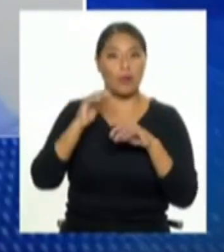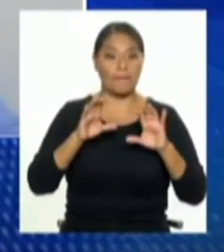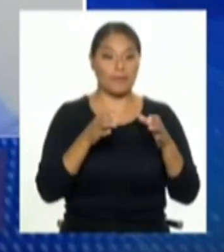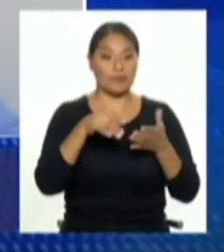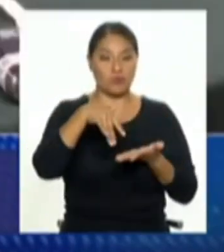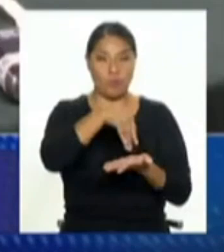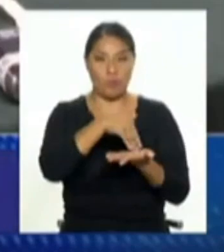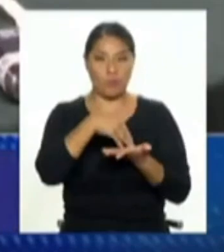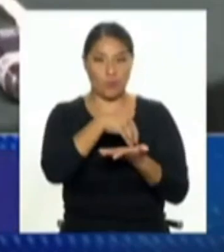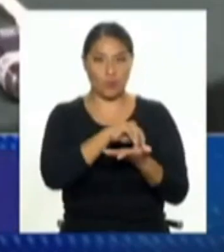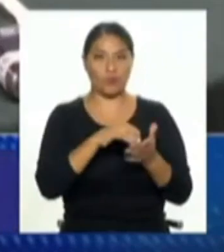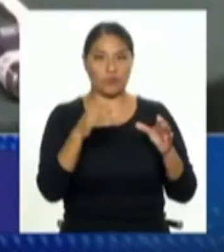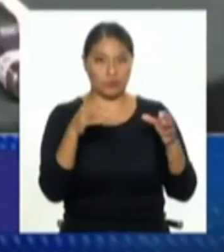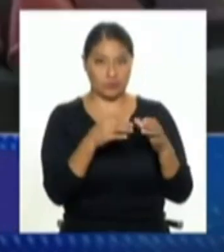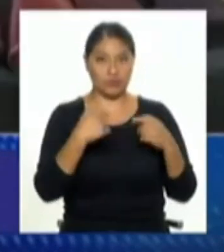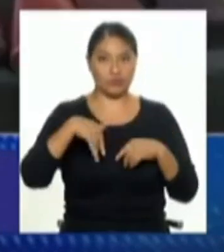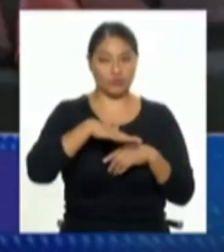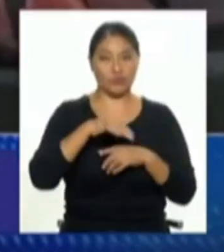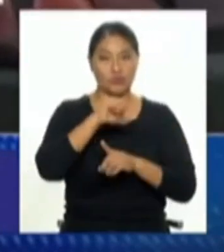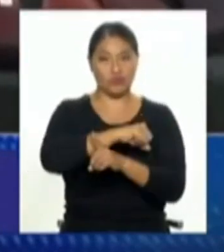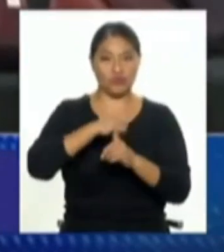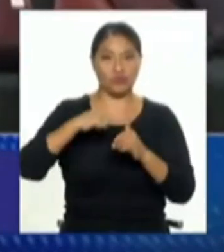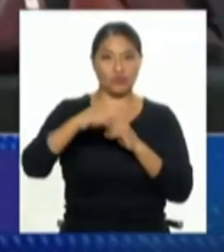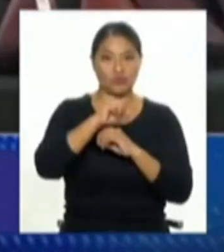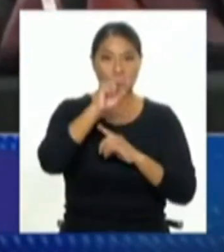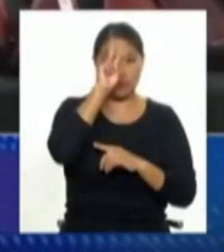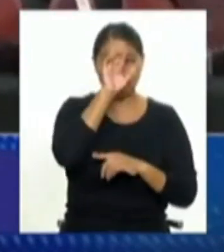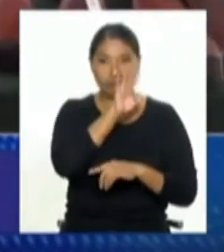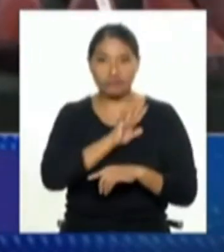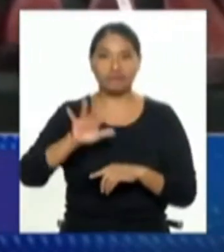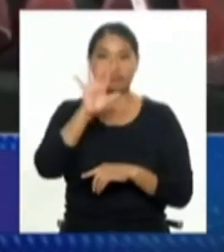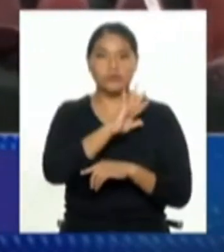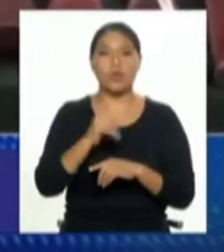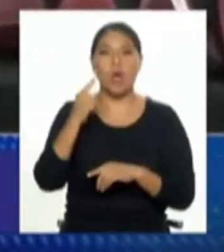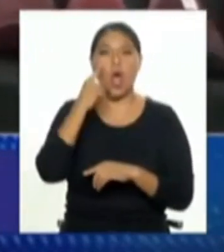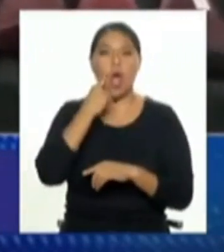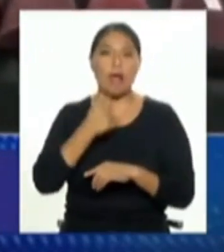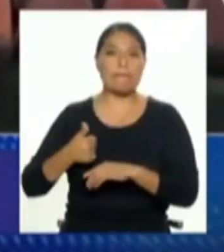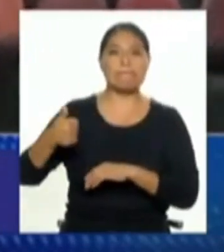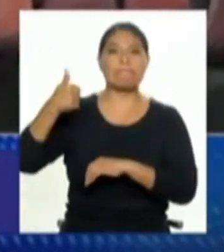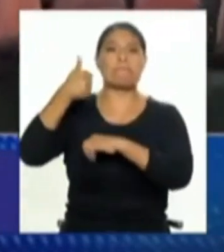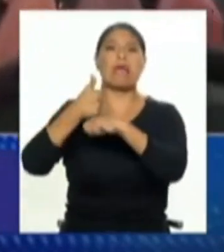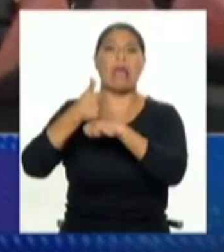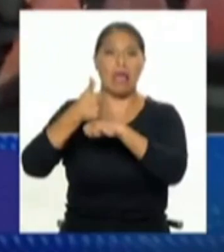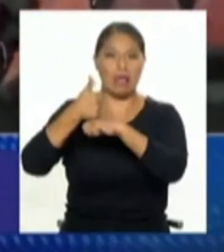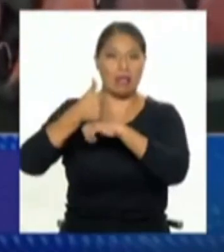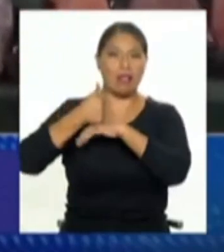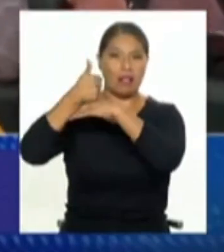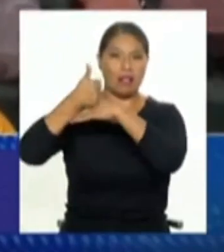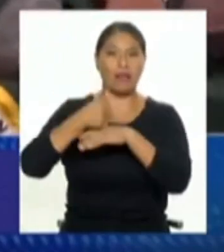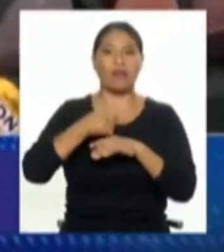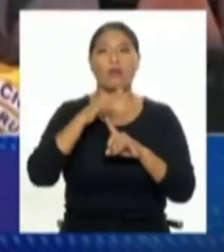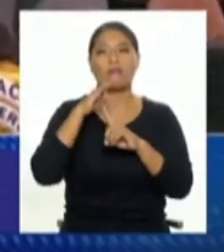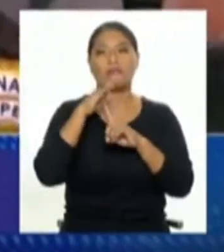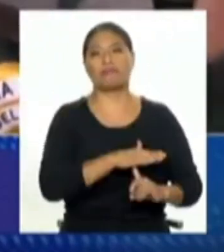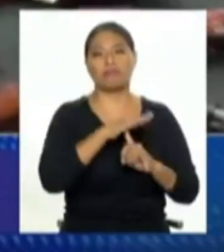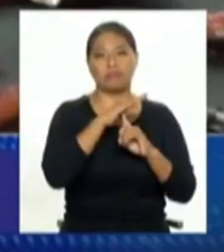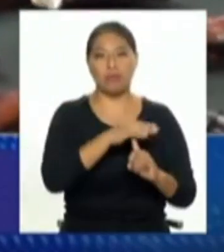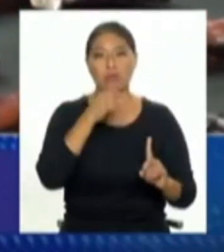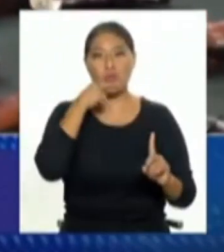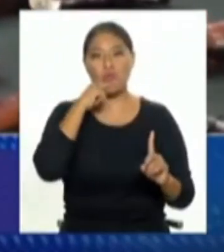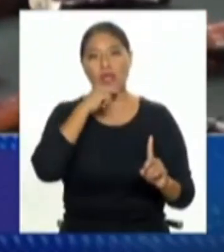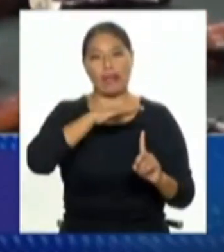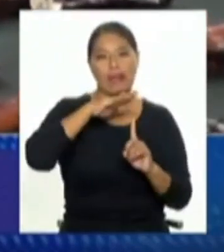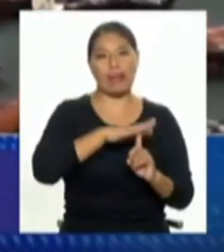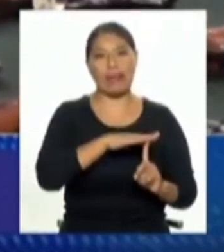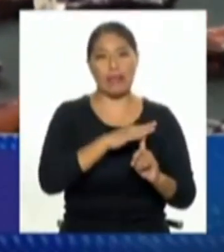Recordar que somos una sociedad profundamente machista aún, donde hay una elevada tasa de violencia contra las mujeres, por ejemplo,